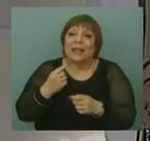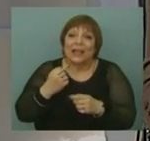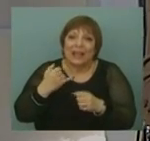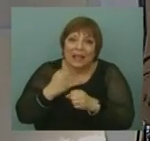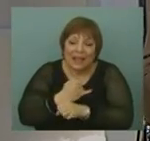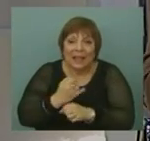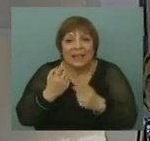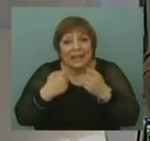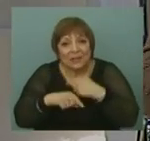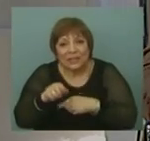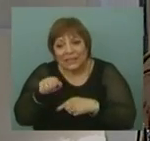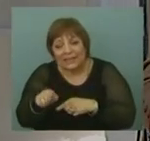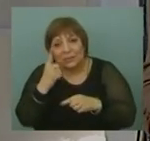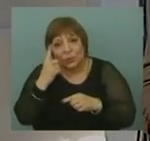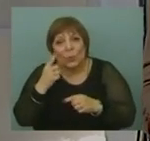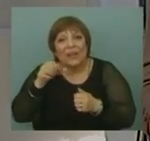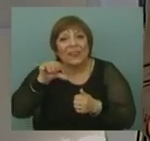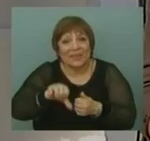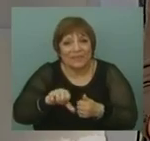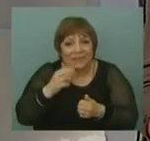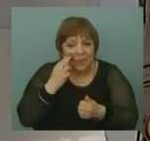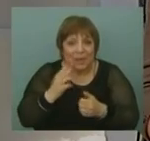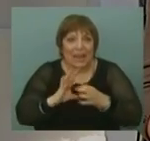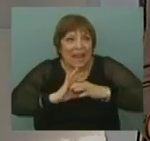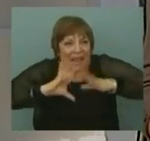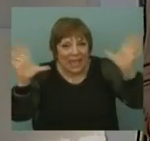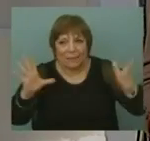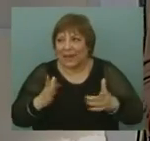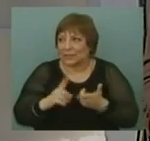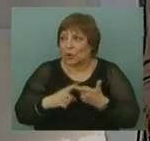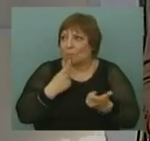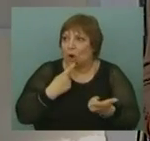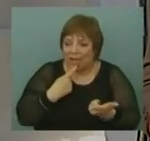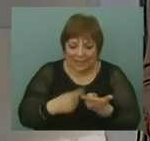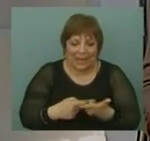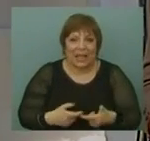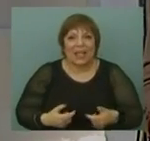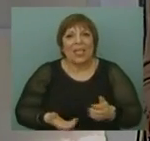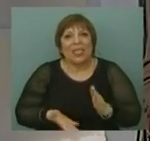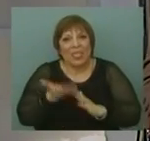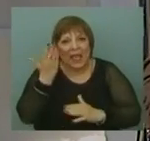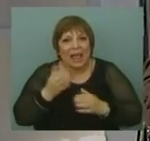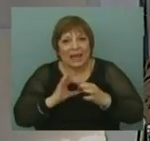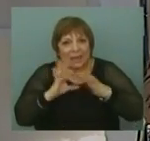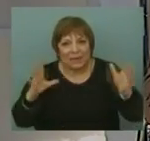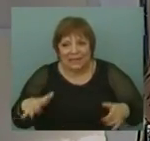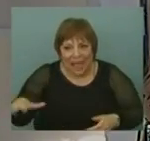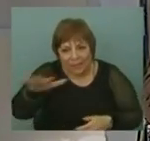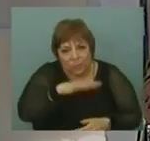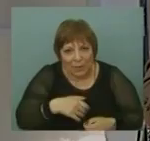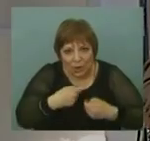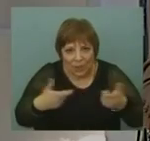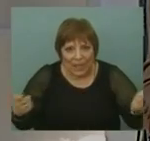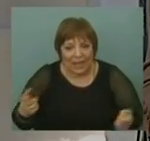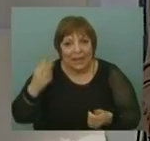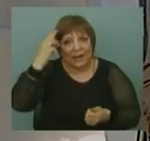jerga. Entonces, ese es uno de los déficits, sobre todo la liberalización política, el entregar más libertades cívicas a sus ciudadanos. Y nos lo